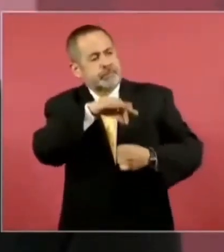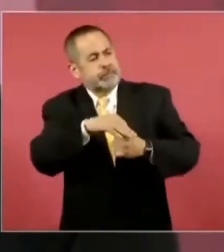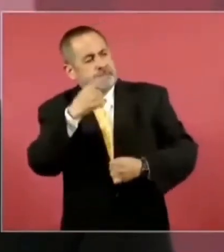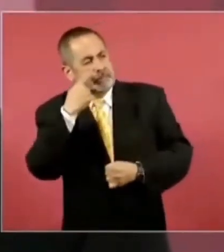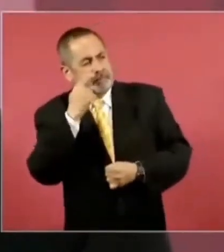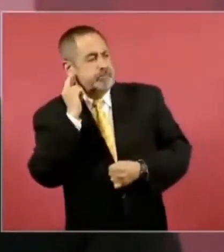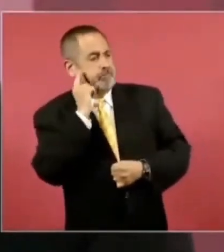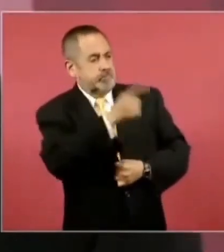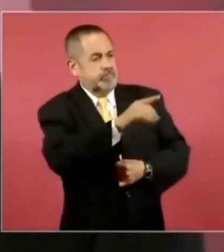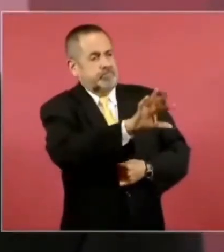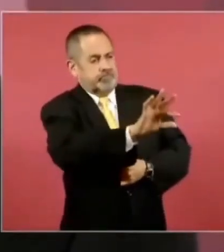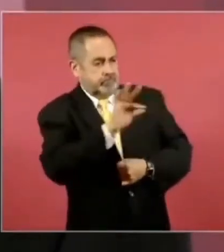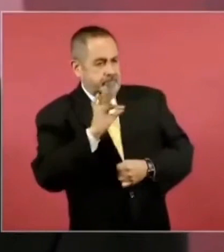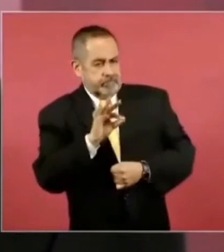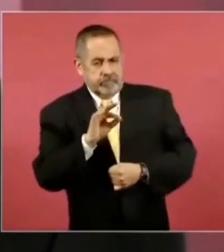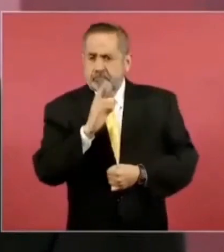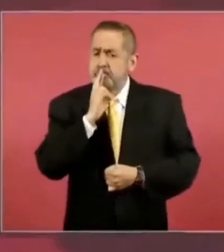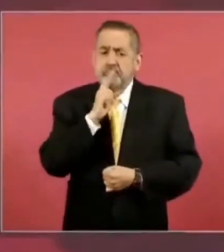democrático.